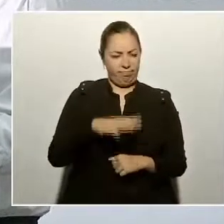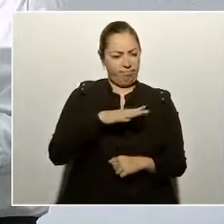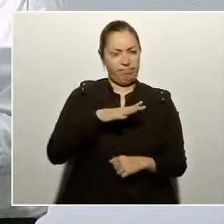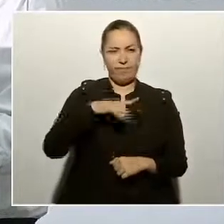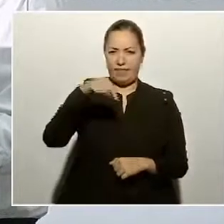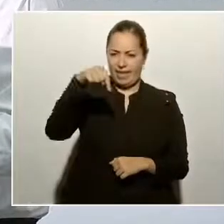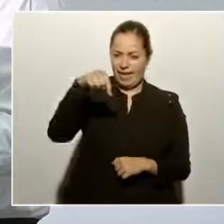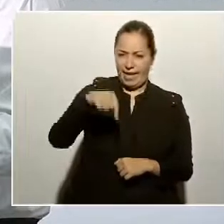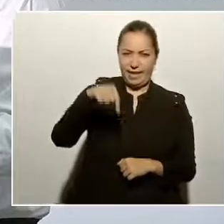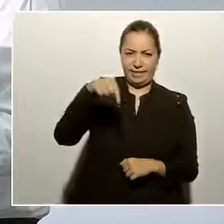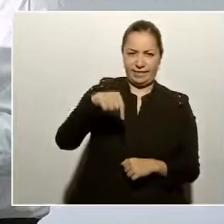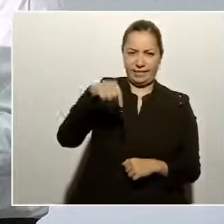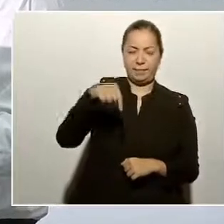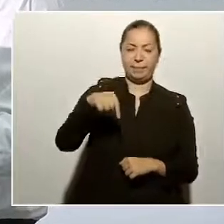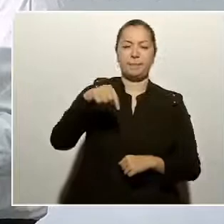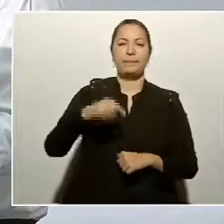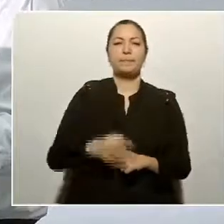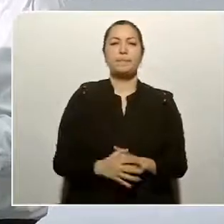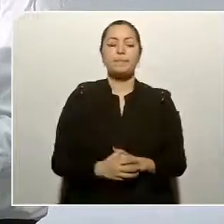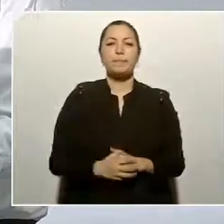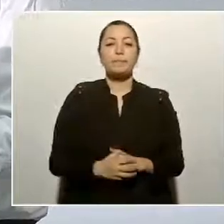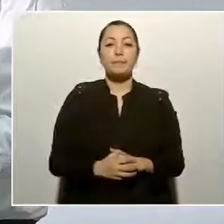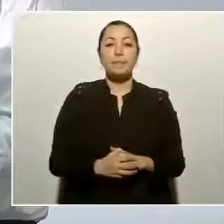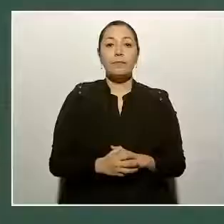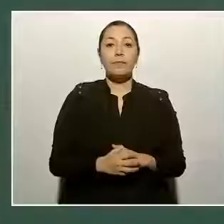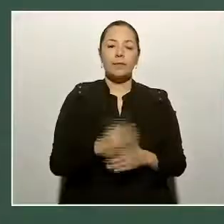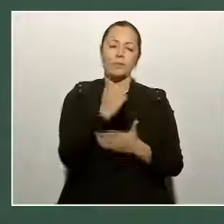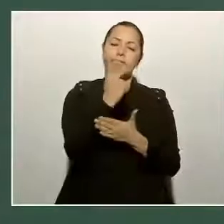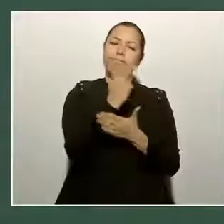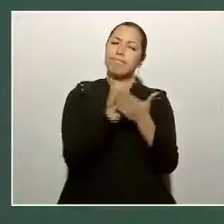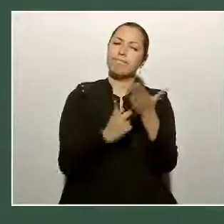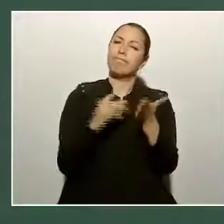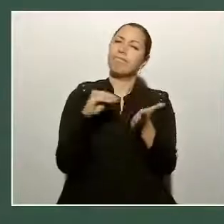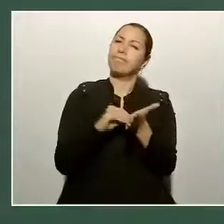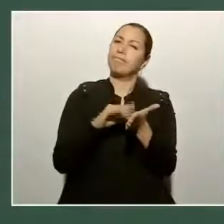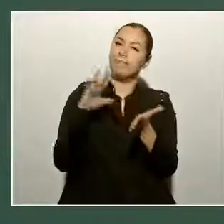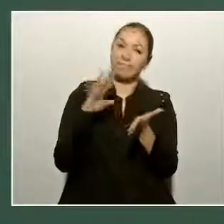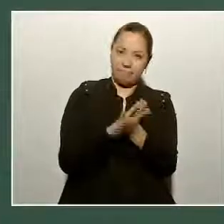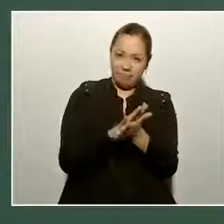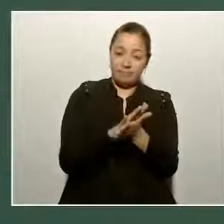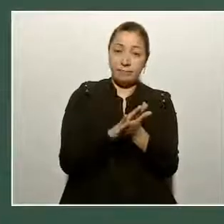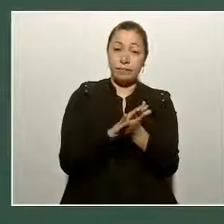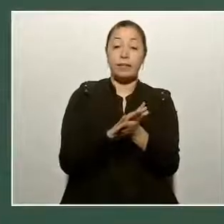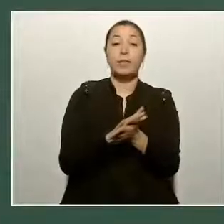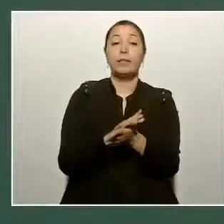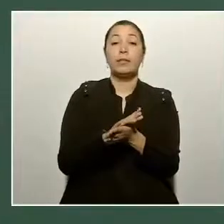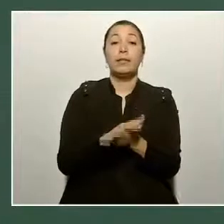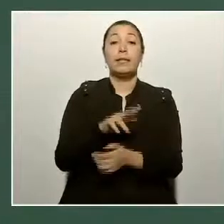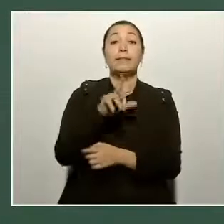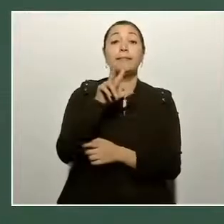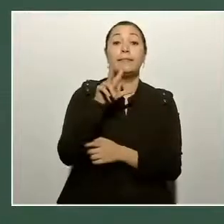programados 18